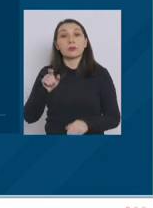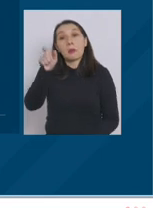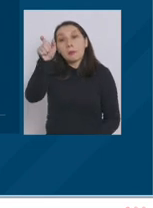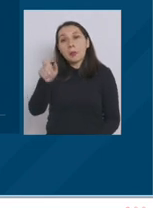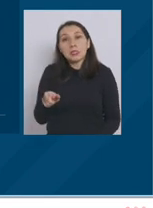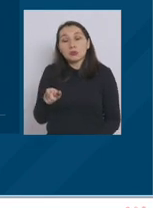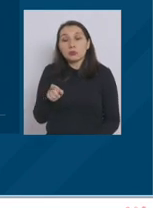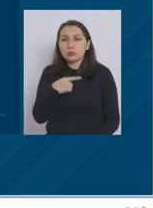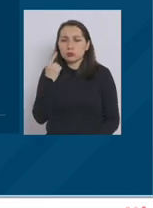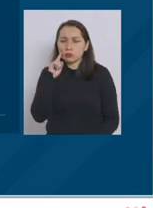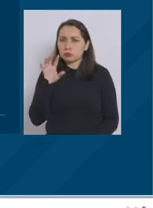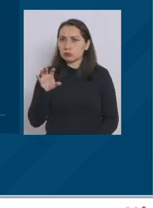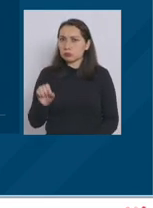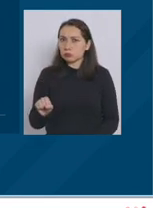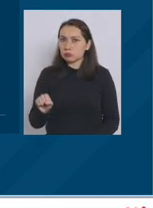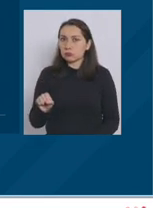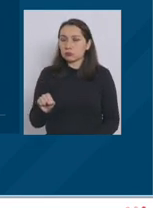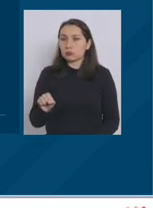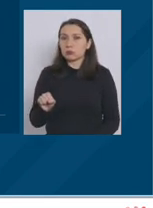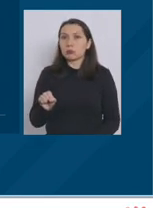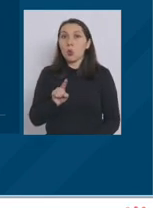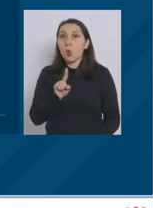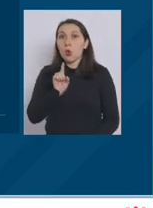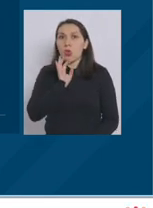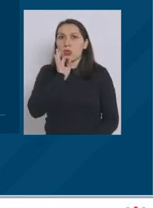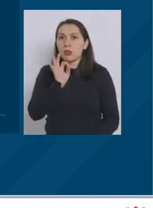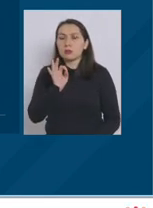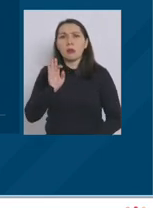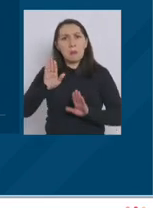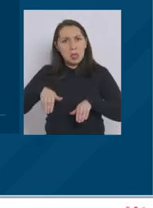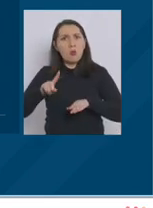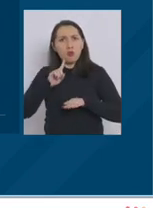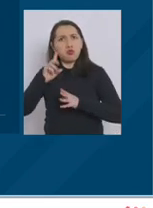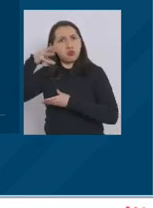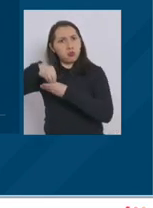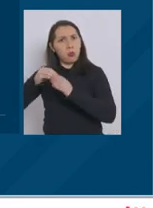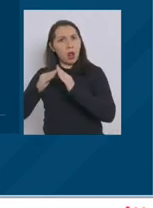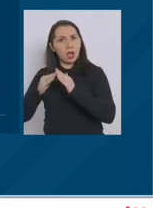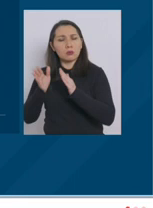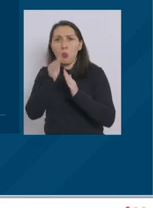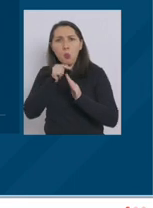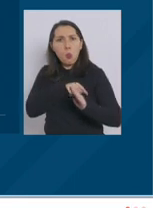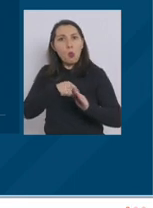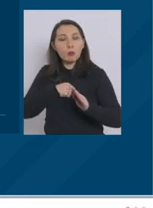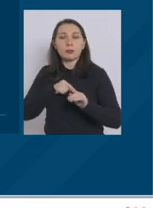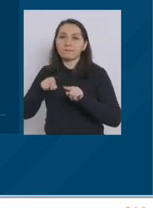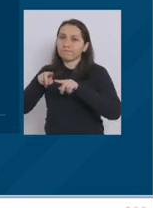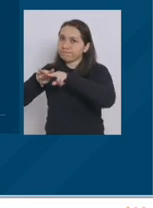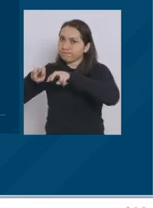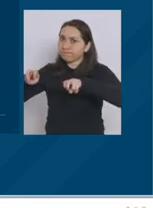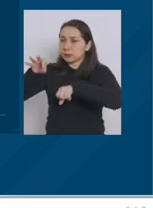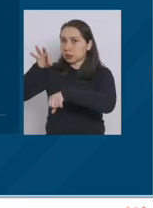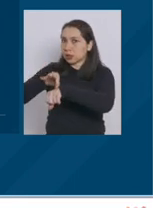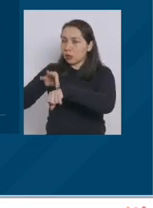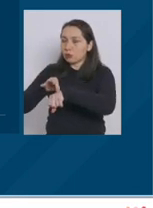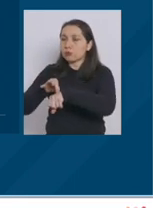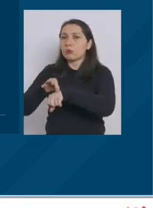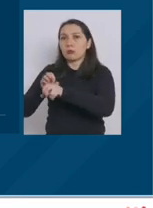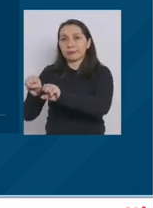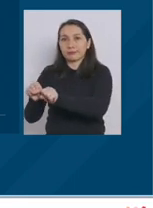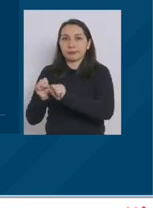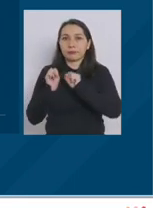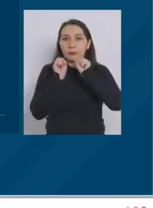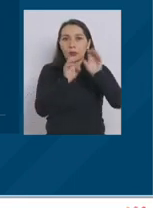persona que nosotros detectemos que no haya sido declarada y que se encuentre en el domicilio, por supuesto que tendrá un sumario sanitario y será